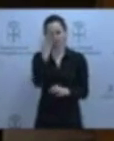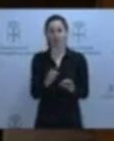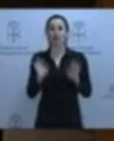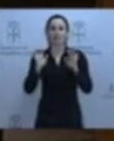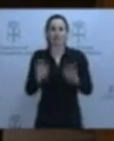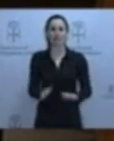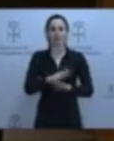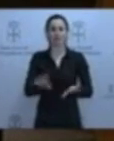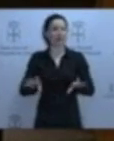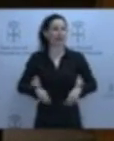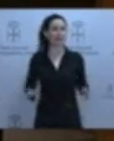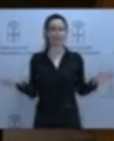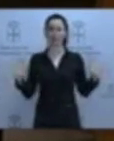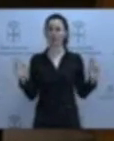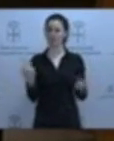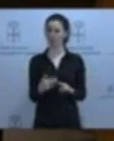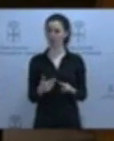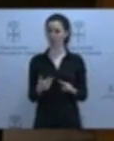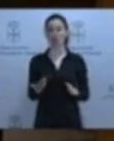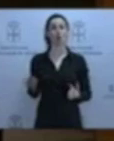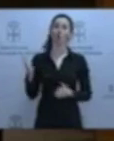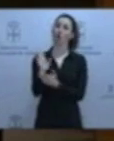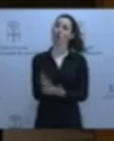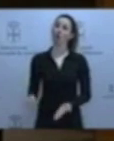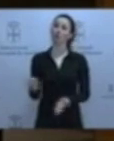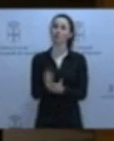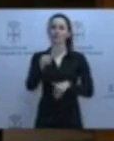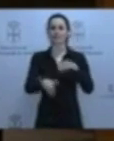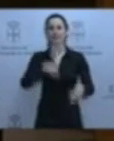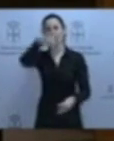que no asume ninguna responsabilidad política y se vuelve a presentar a las elecciones.